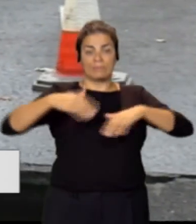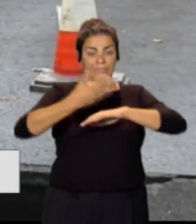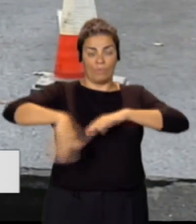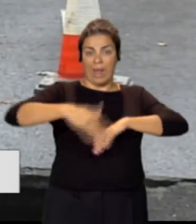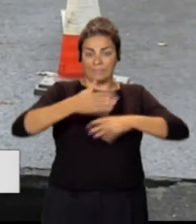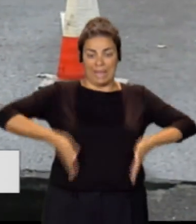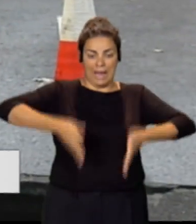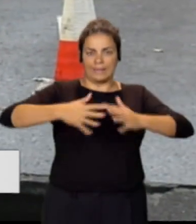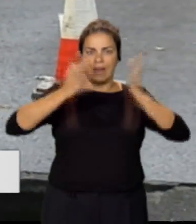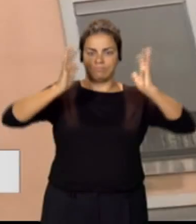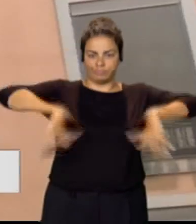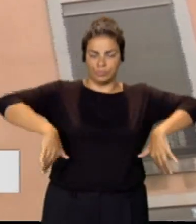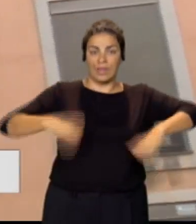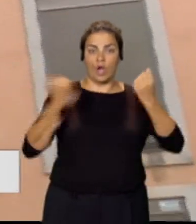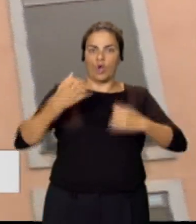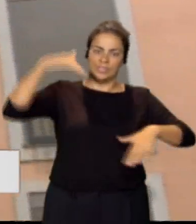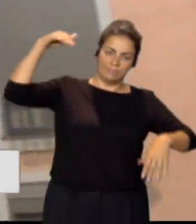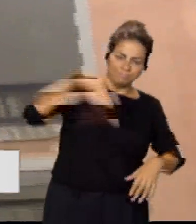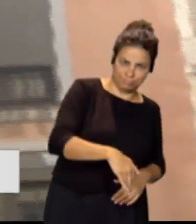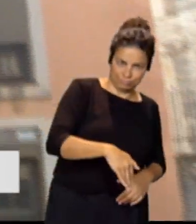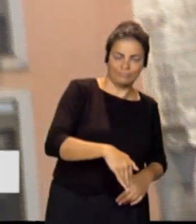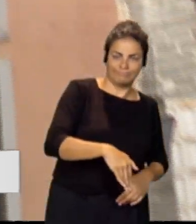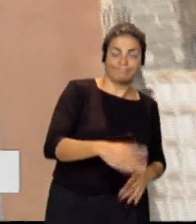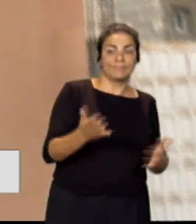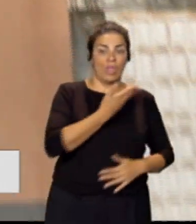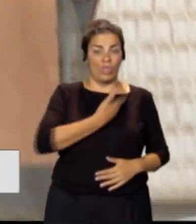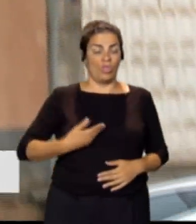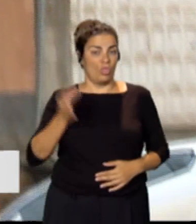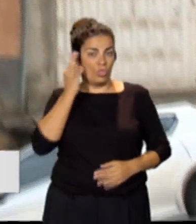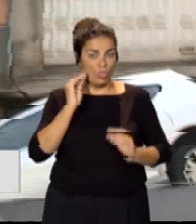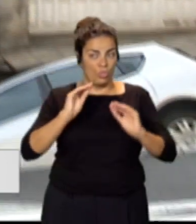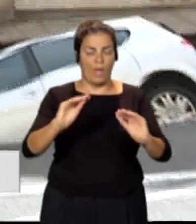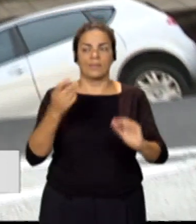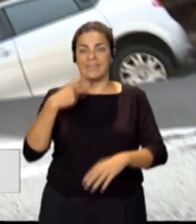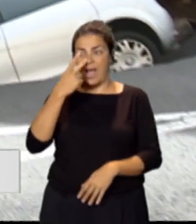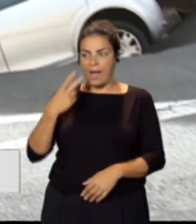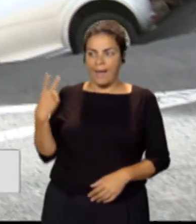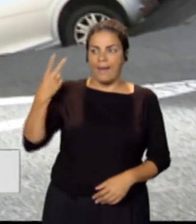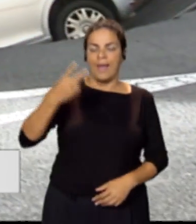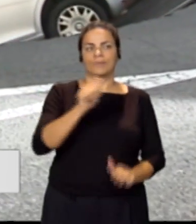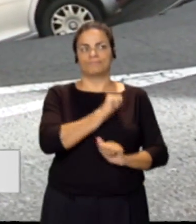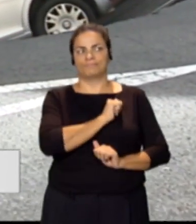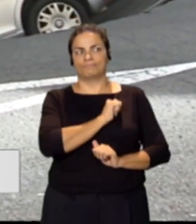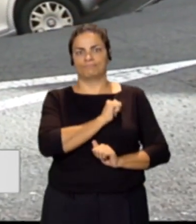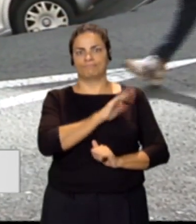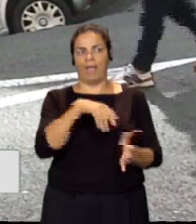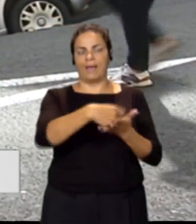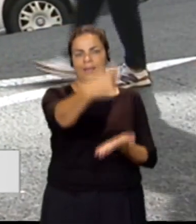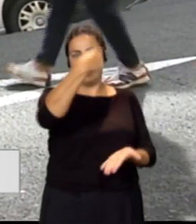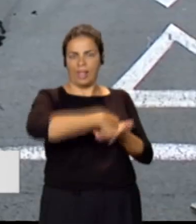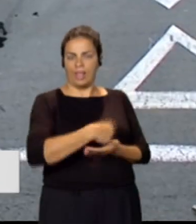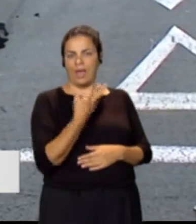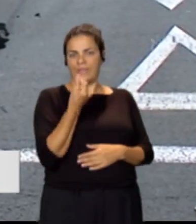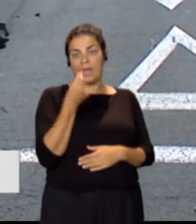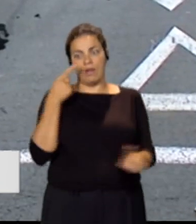quedó atrapado dentro de ese socavón. Su propietaria lleva dos años esperando que le abonen el dinero